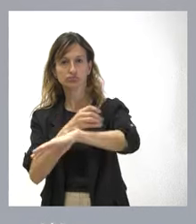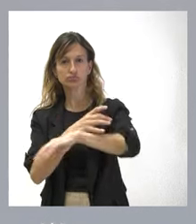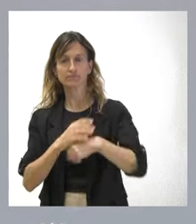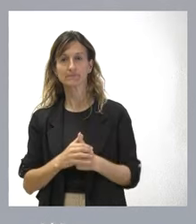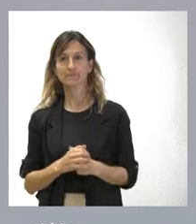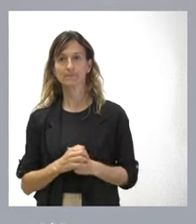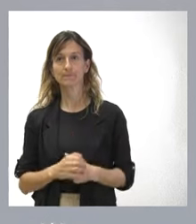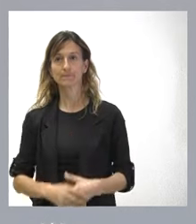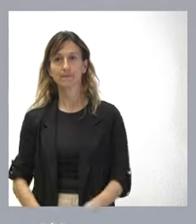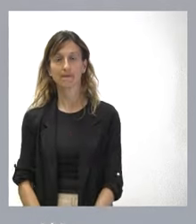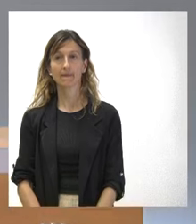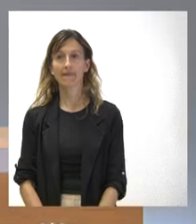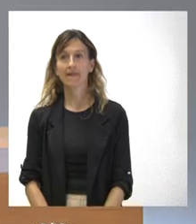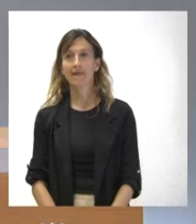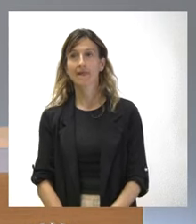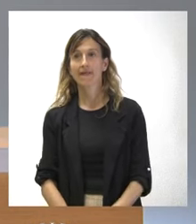atravesando.